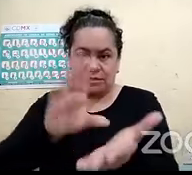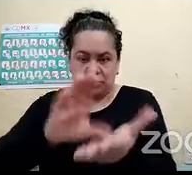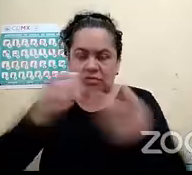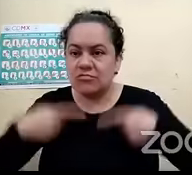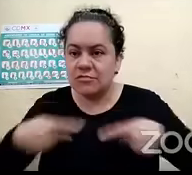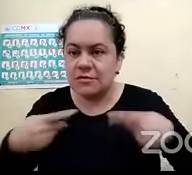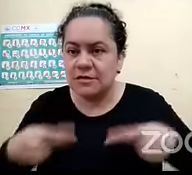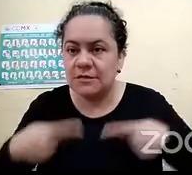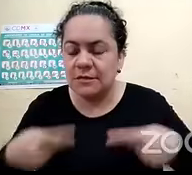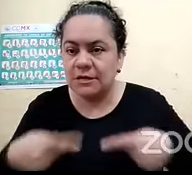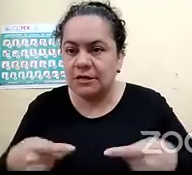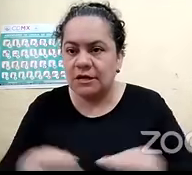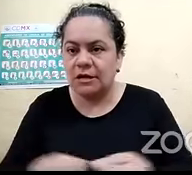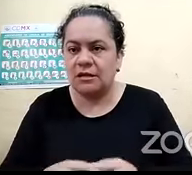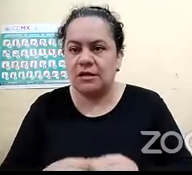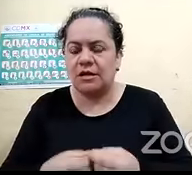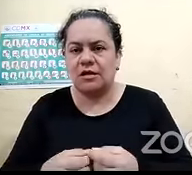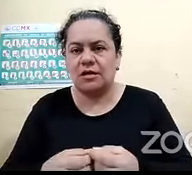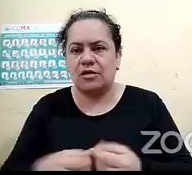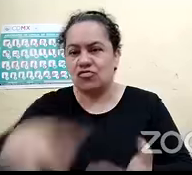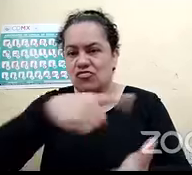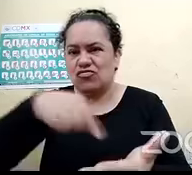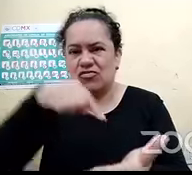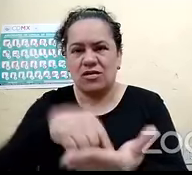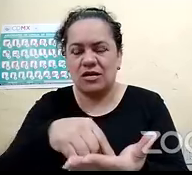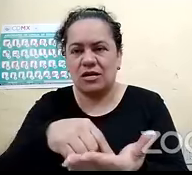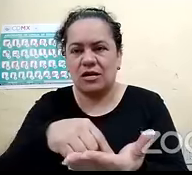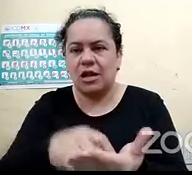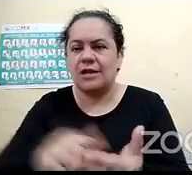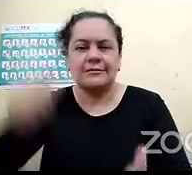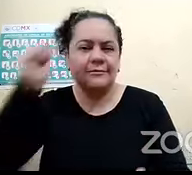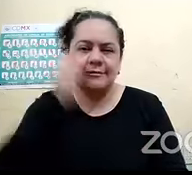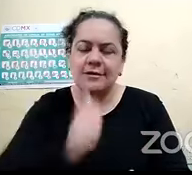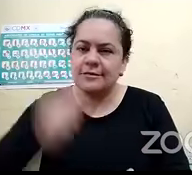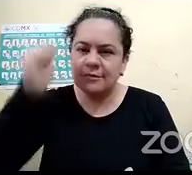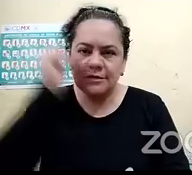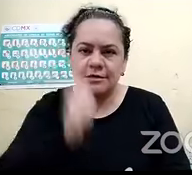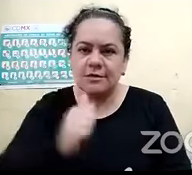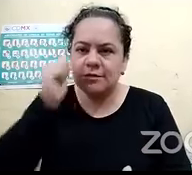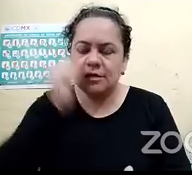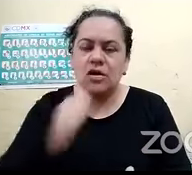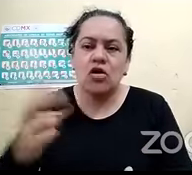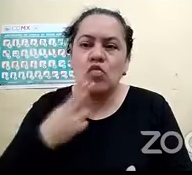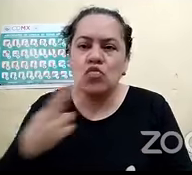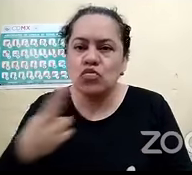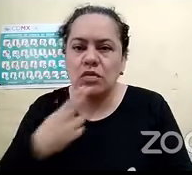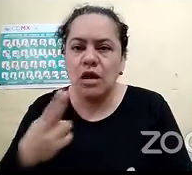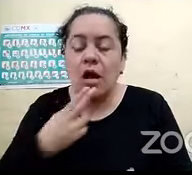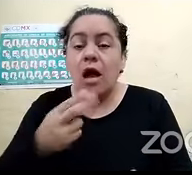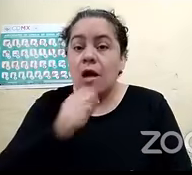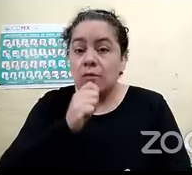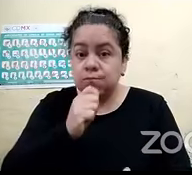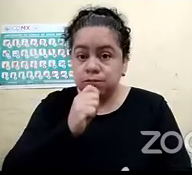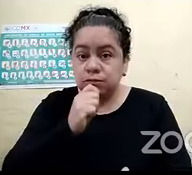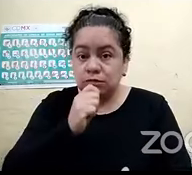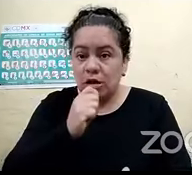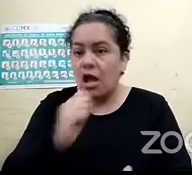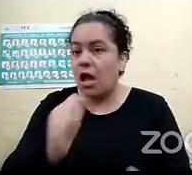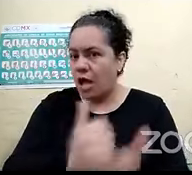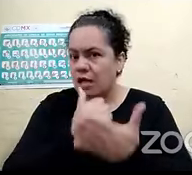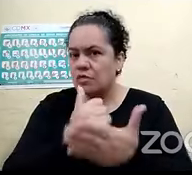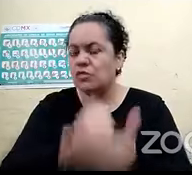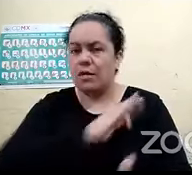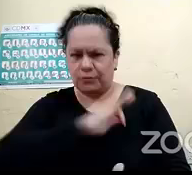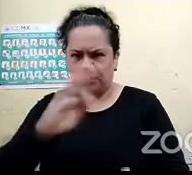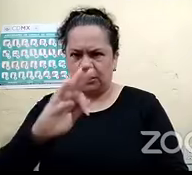inmuebles en los que laboran tengan siempre al alcance silbatos para poder solicitar ayuda ¿qué opinas al respecto eneida?